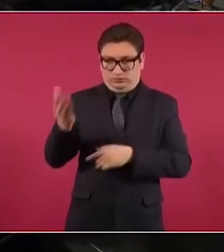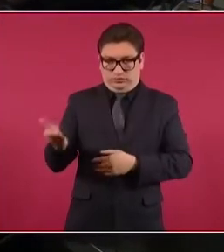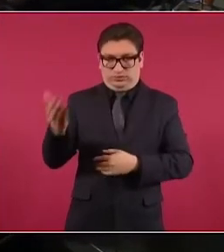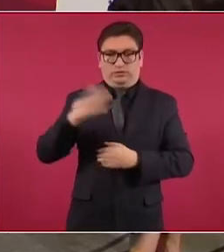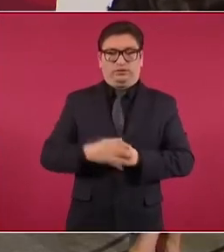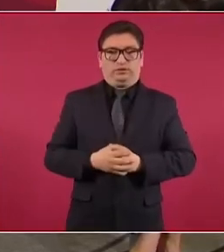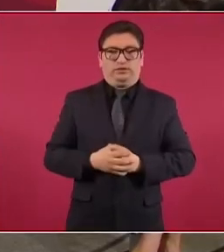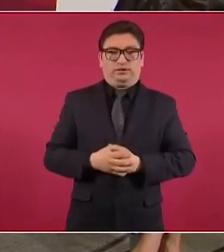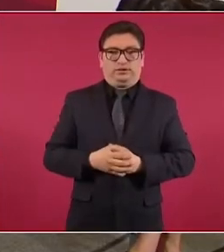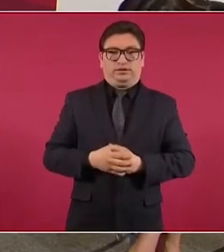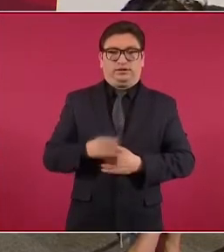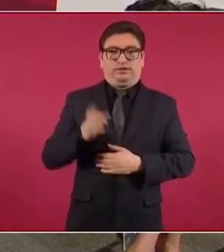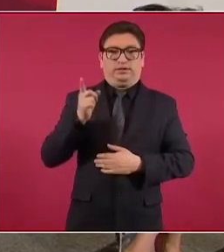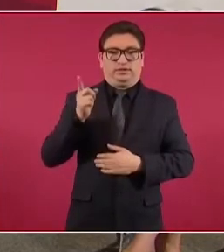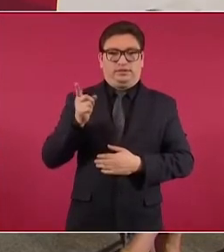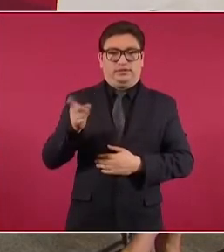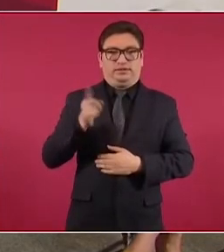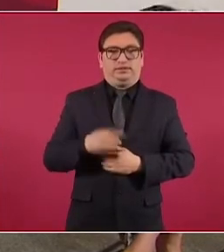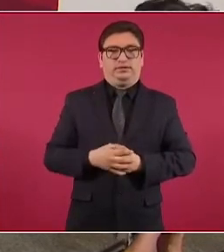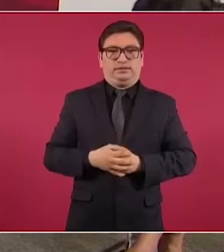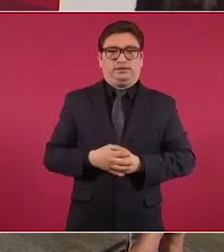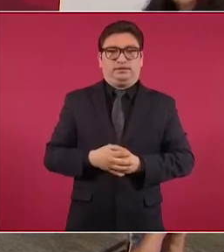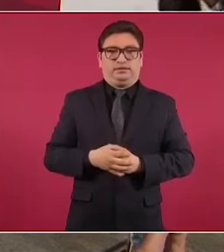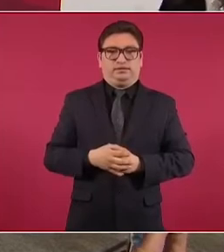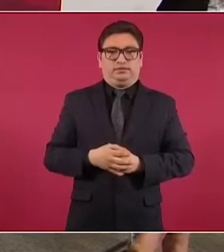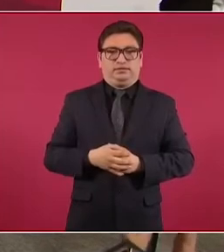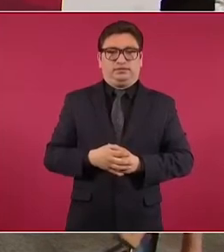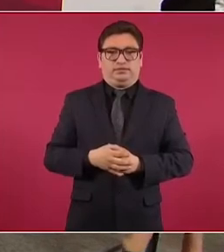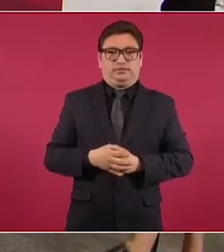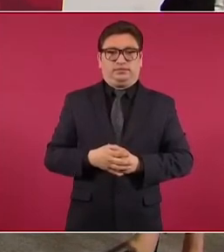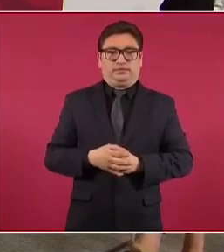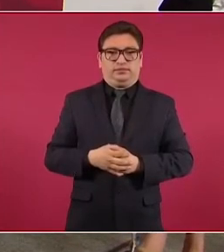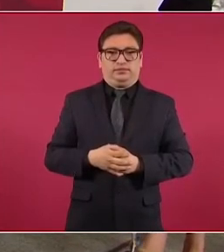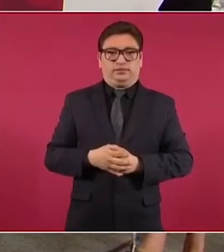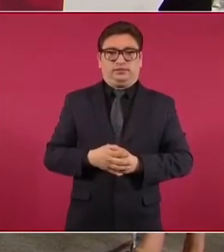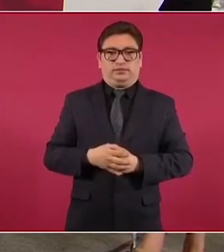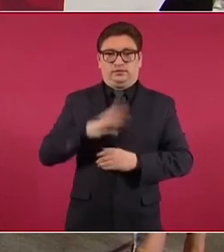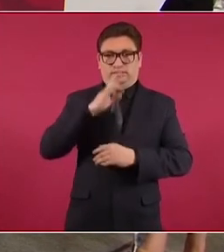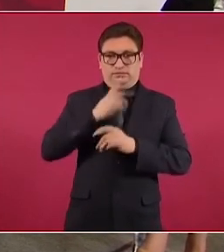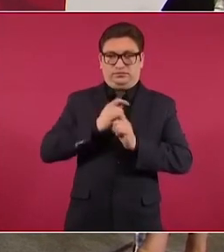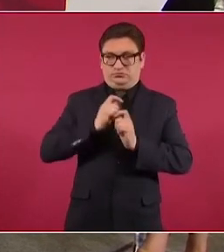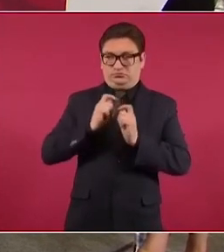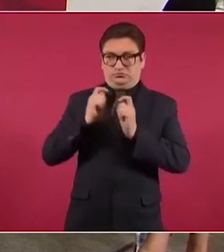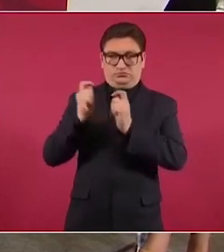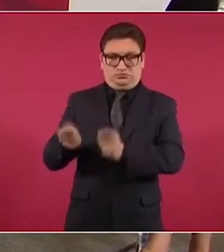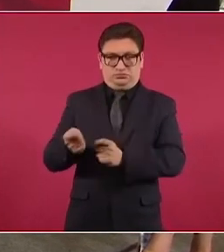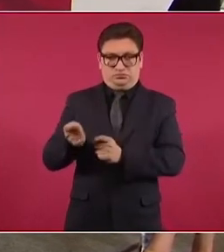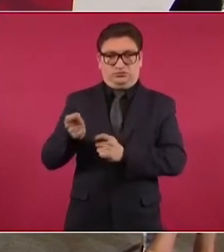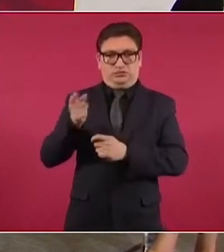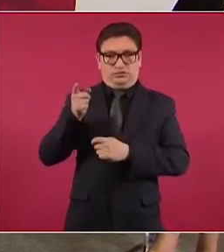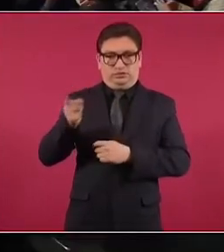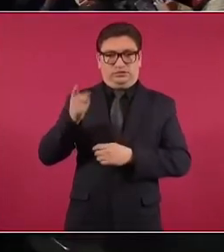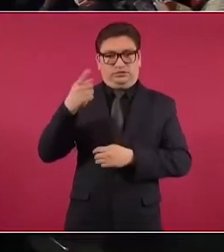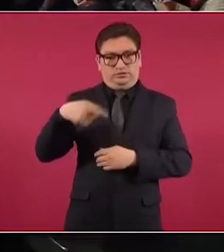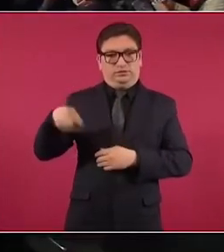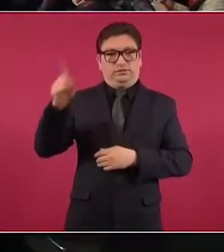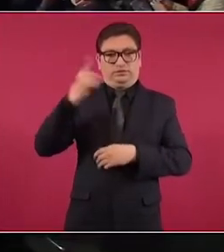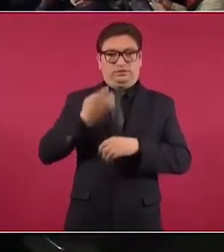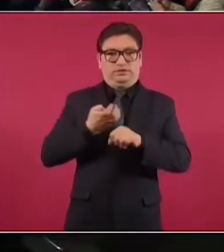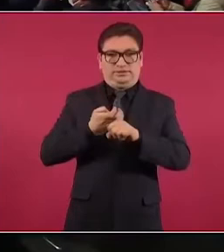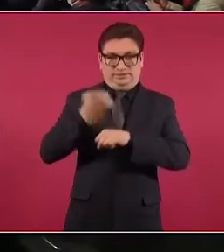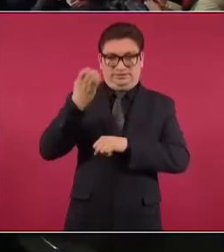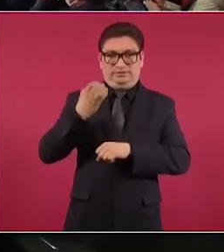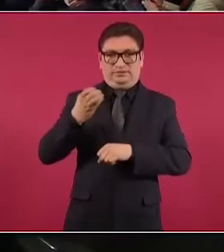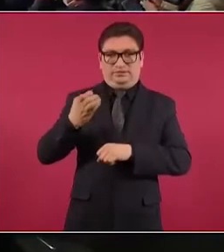va a una tarea a su estado natal,